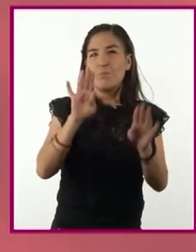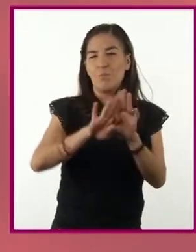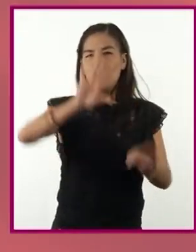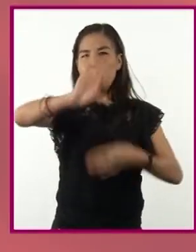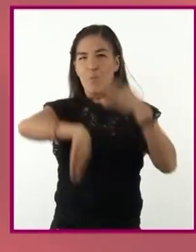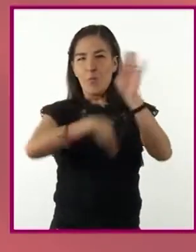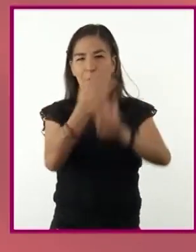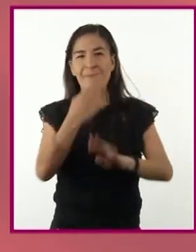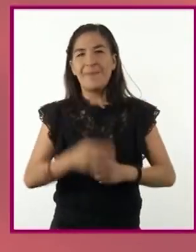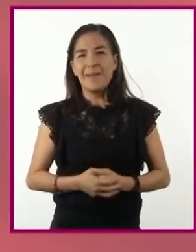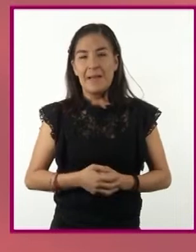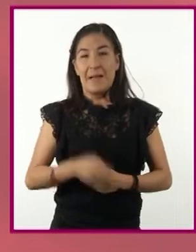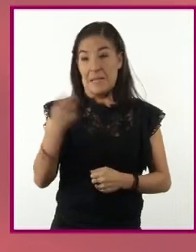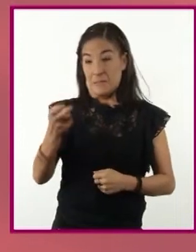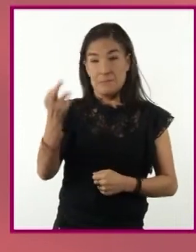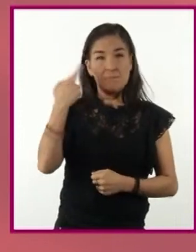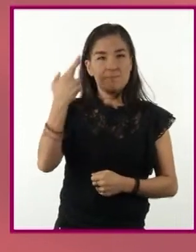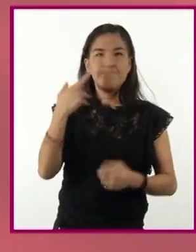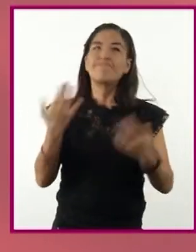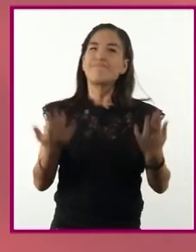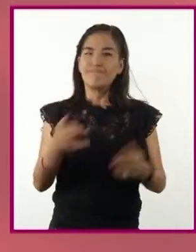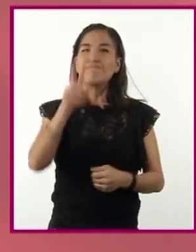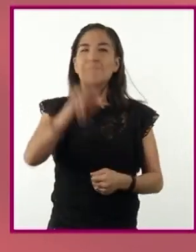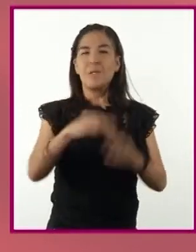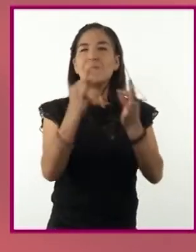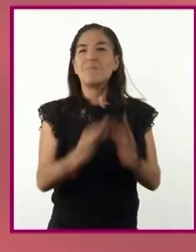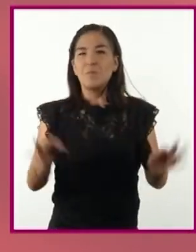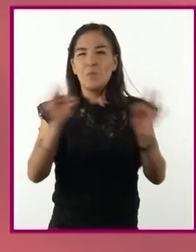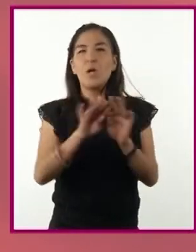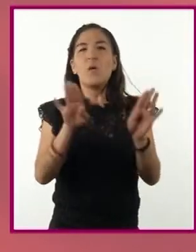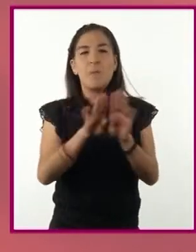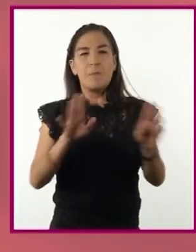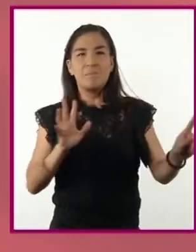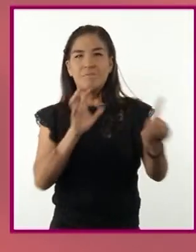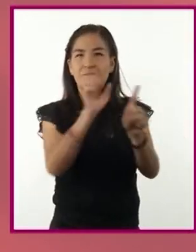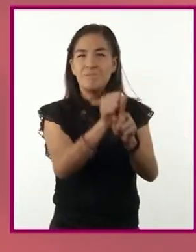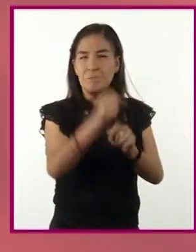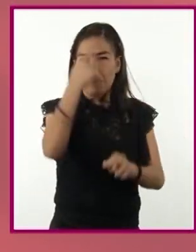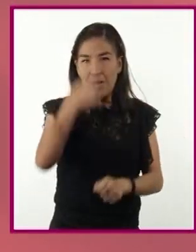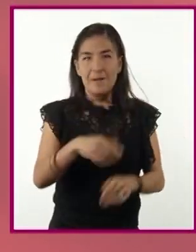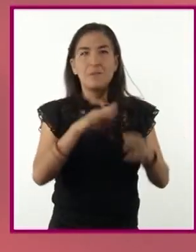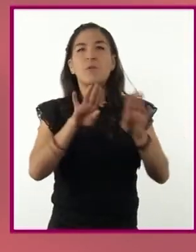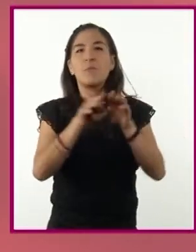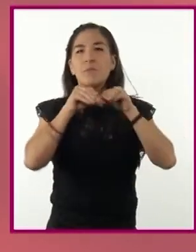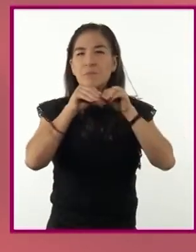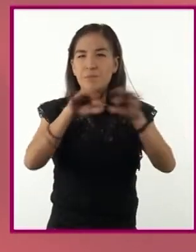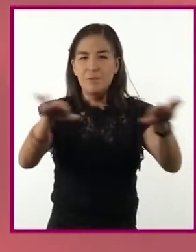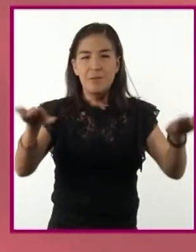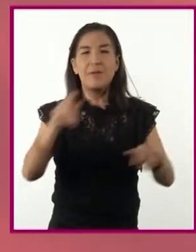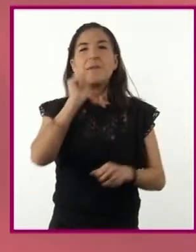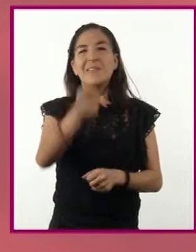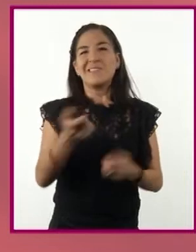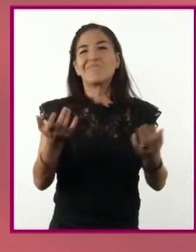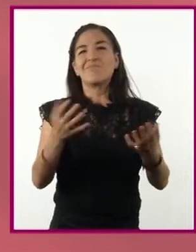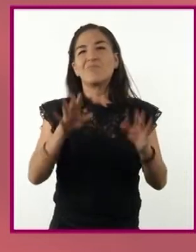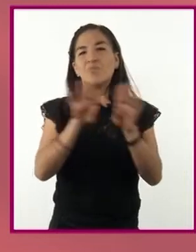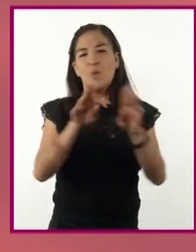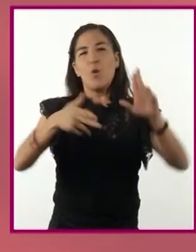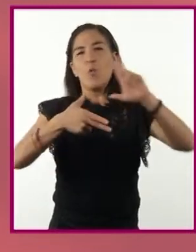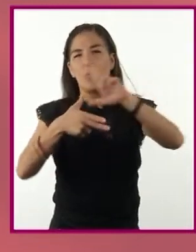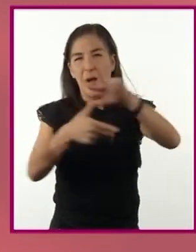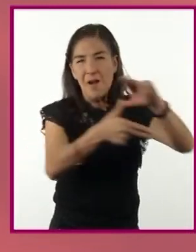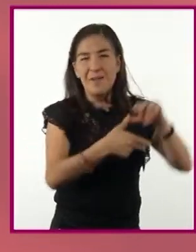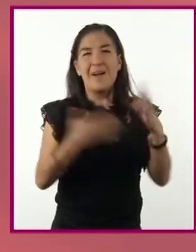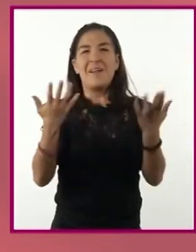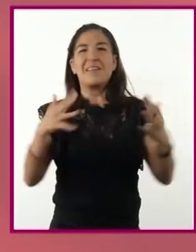La radio ha jugado un papel primordial en cuanto a su alcance y presencia en medio de sucesos como desastres naturales y guerras,